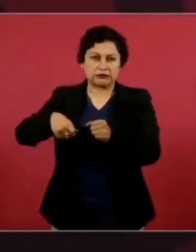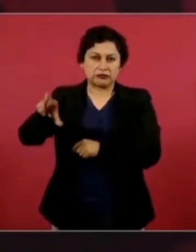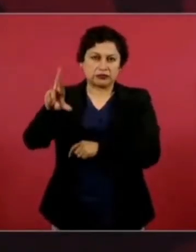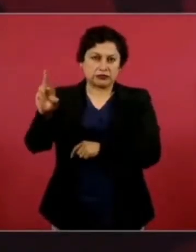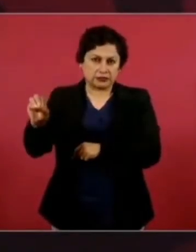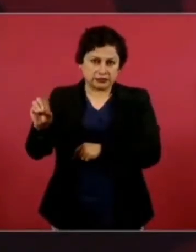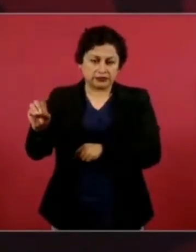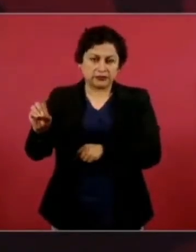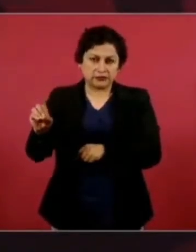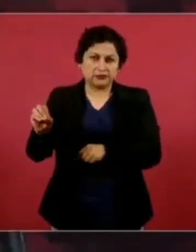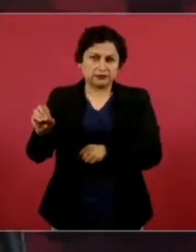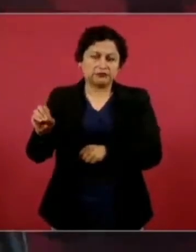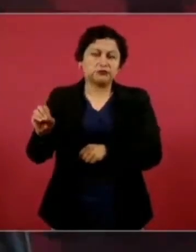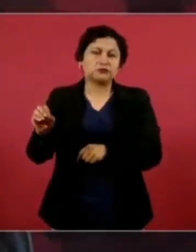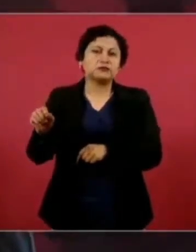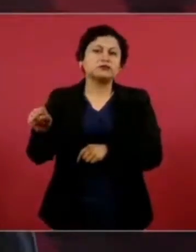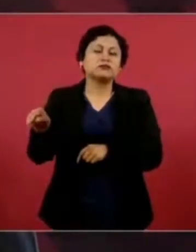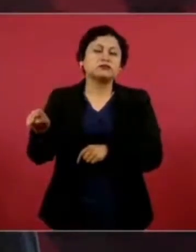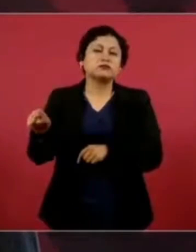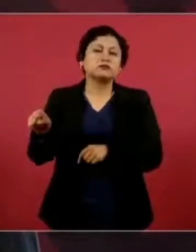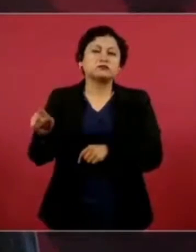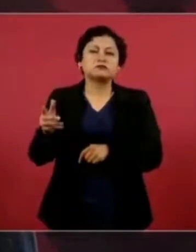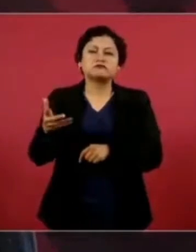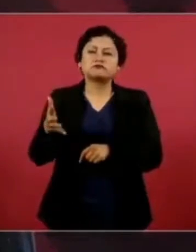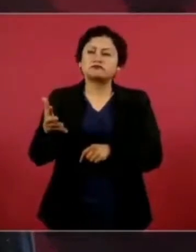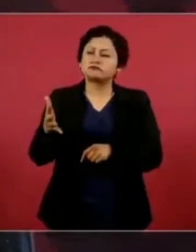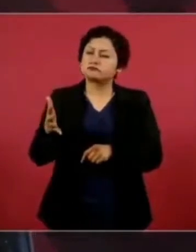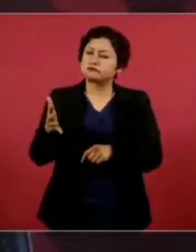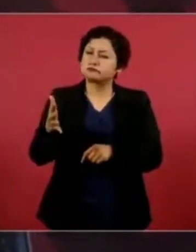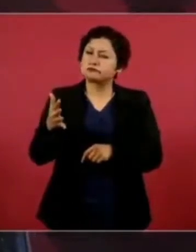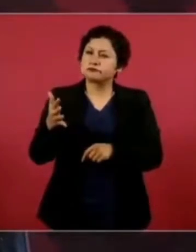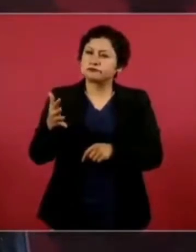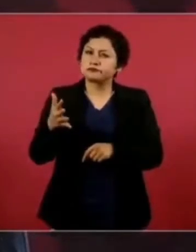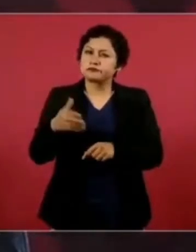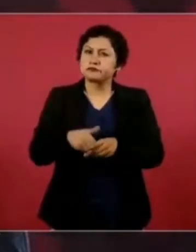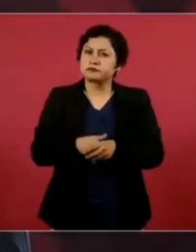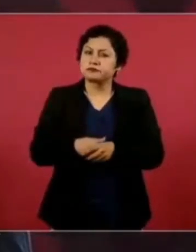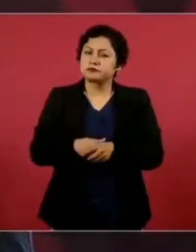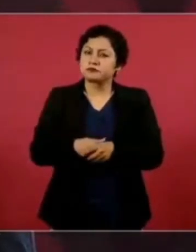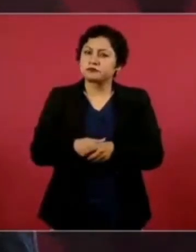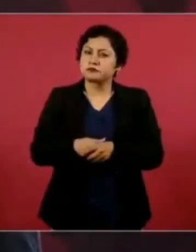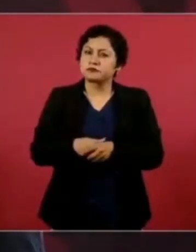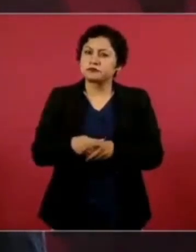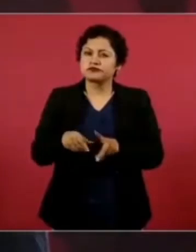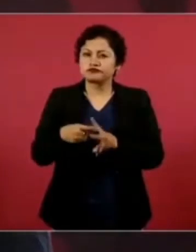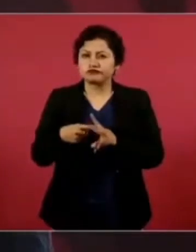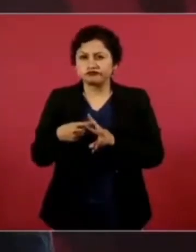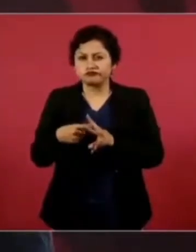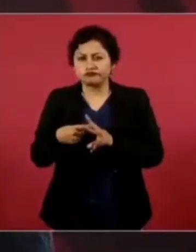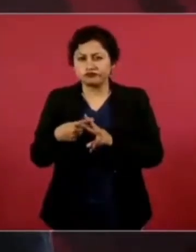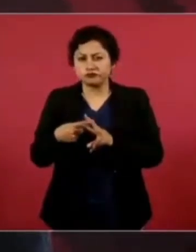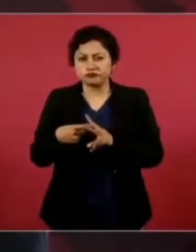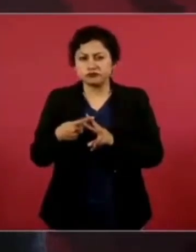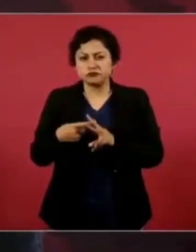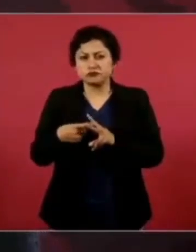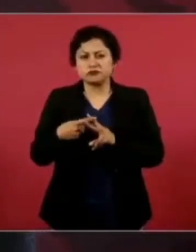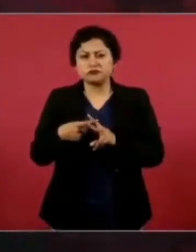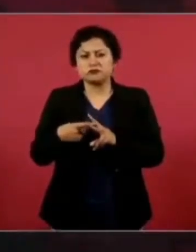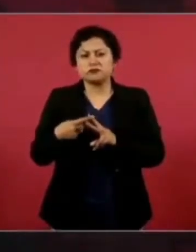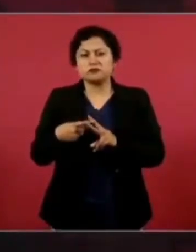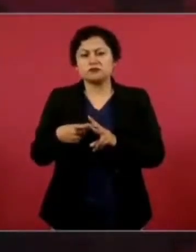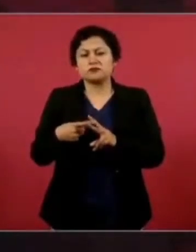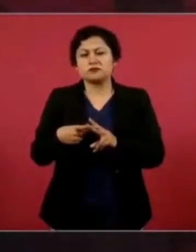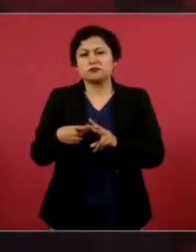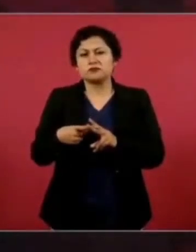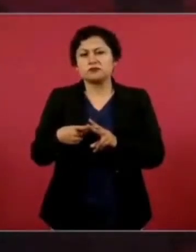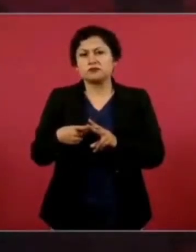pues como unos ciento cientos cincuenta